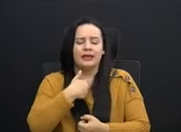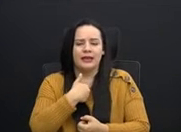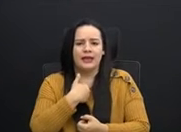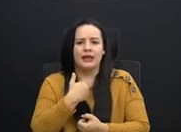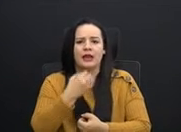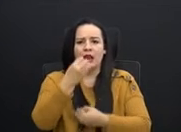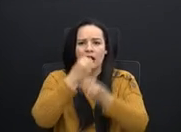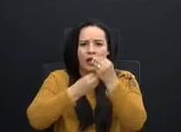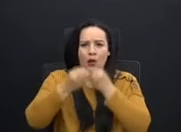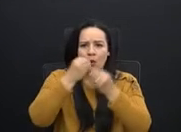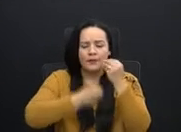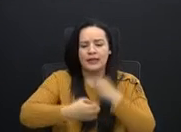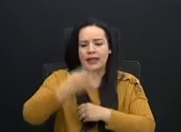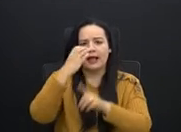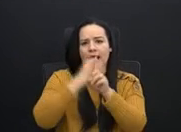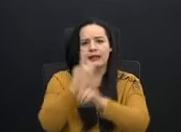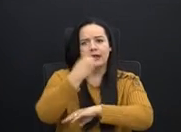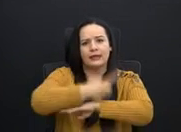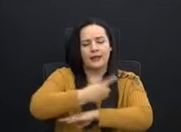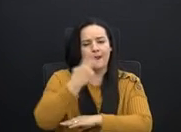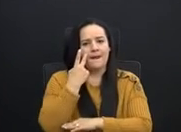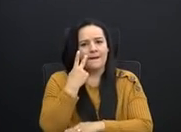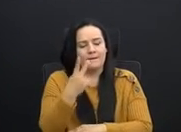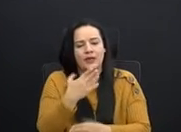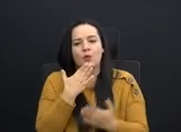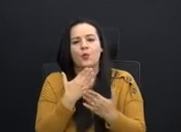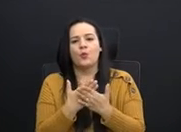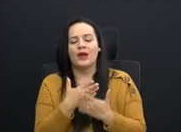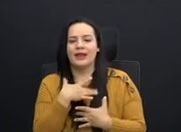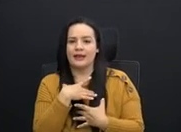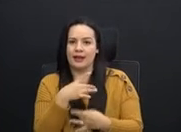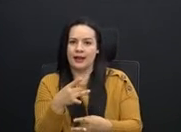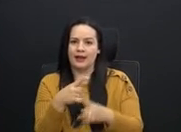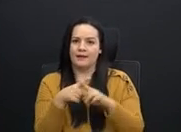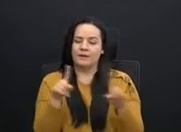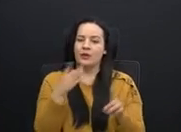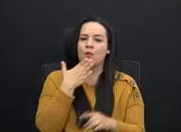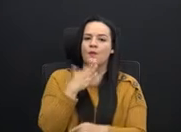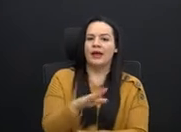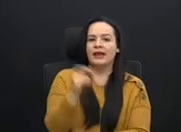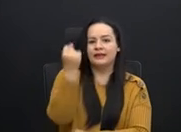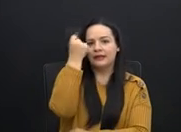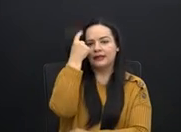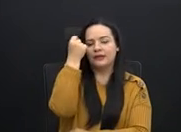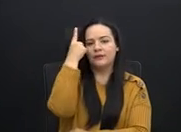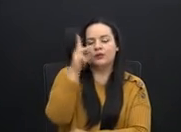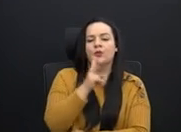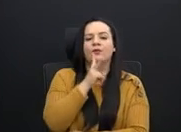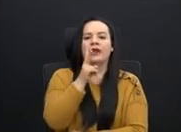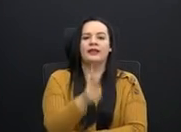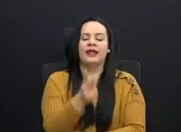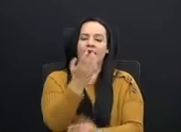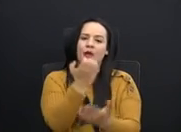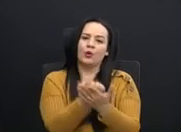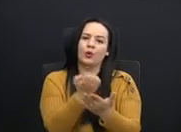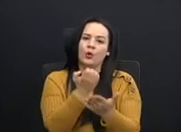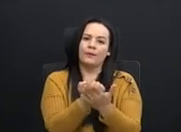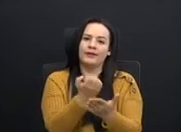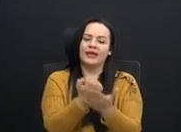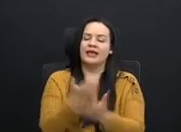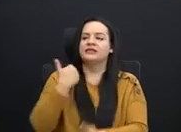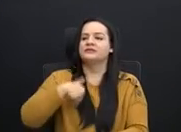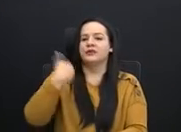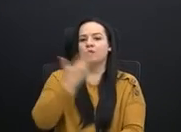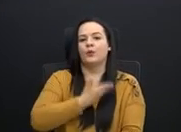Veo buena intención, pero muy mal entendimiento de la realidad de la economía. Señor